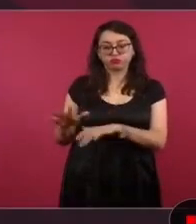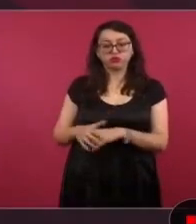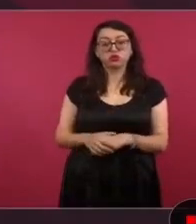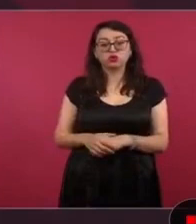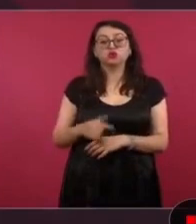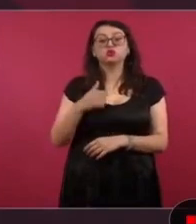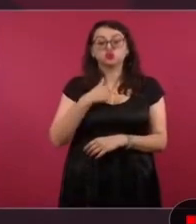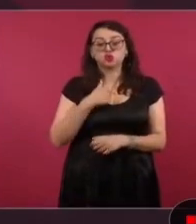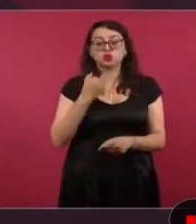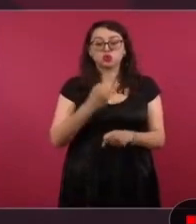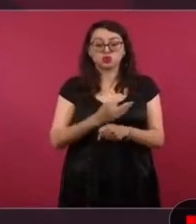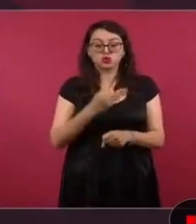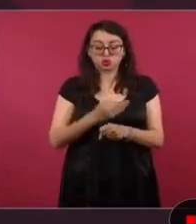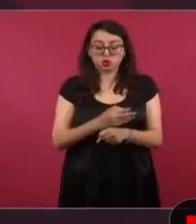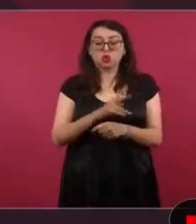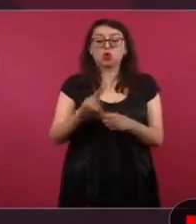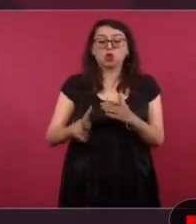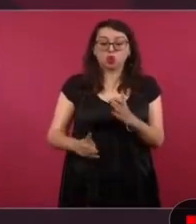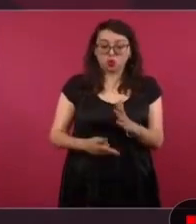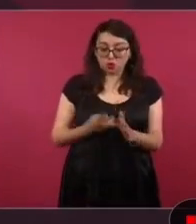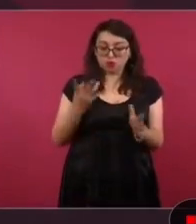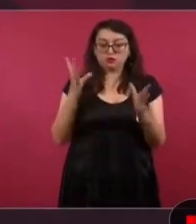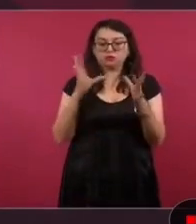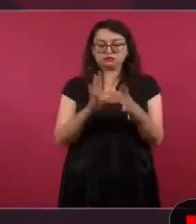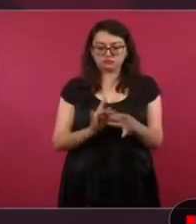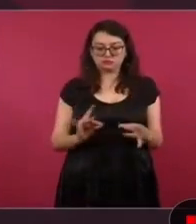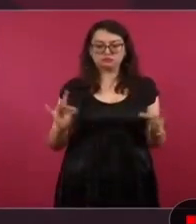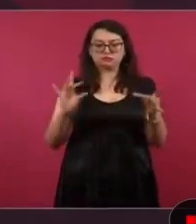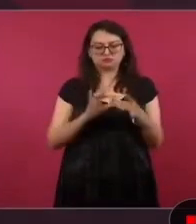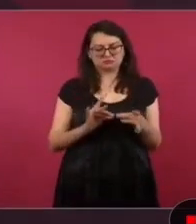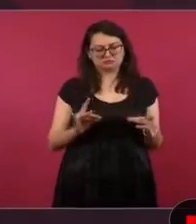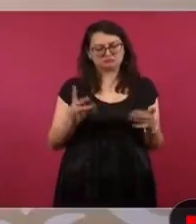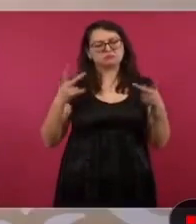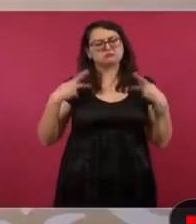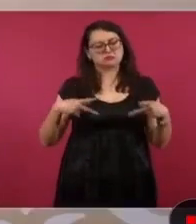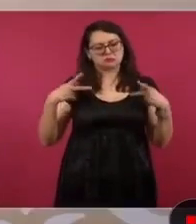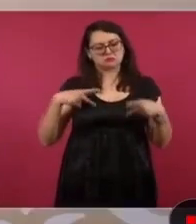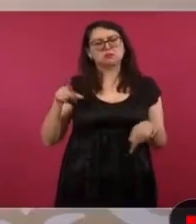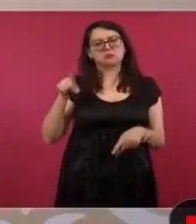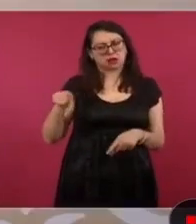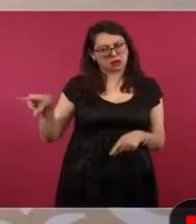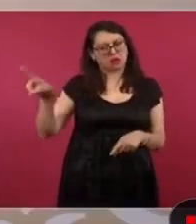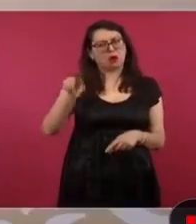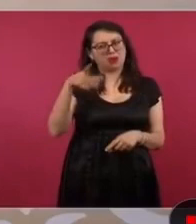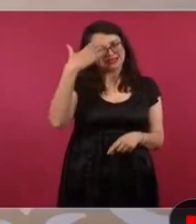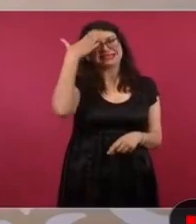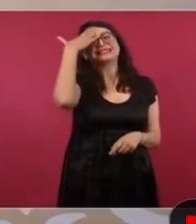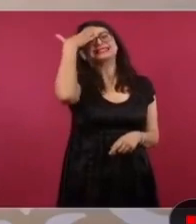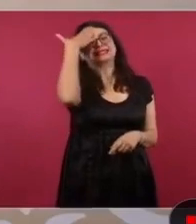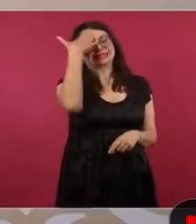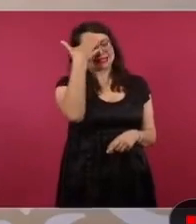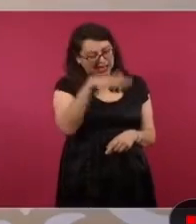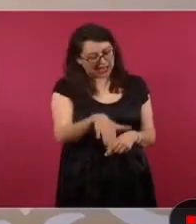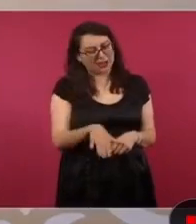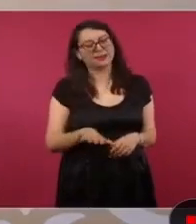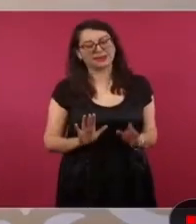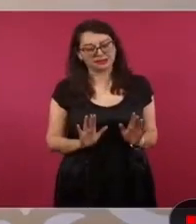explicar y los ecuatorianos saben a lo que me voy a referir.